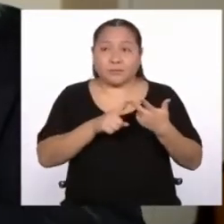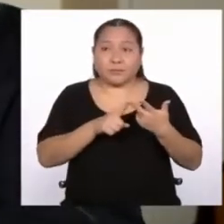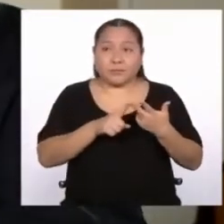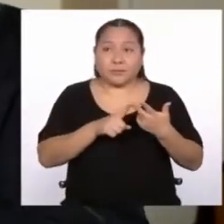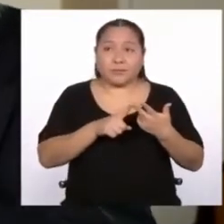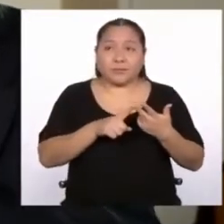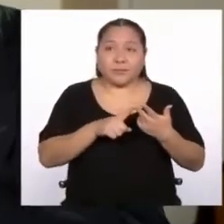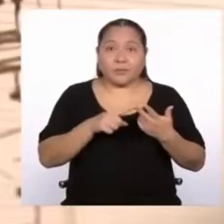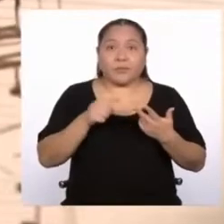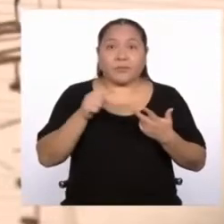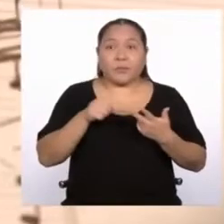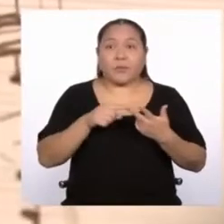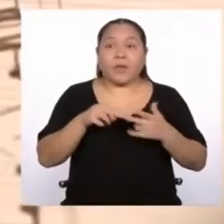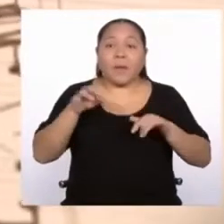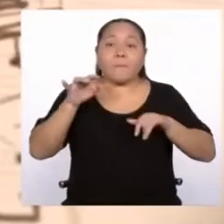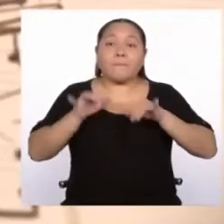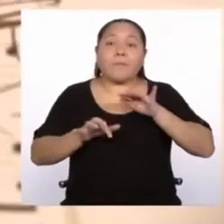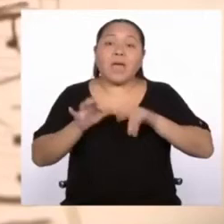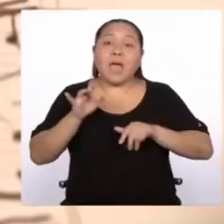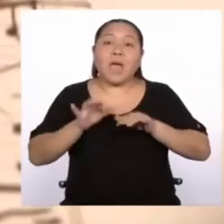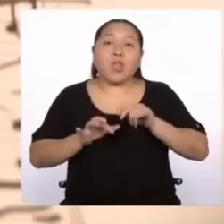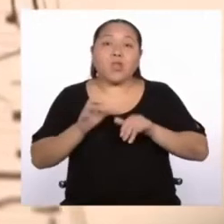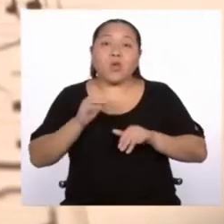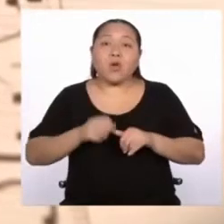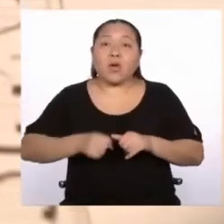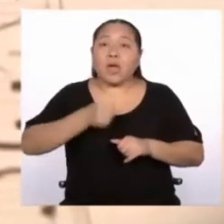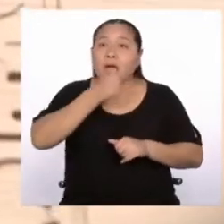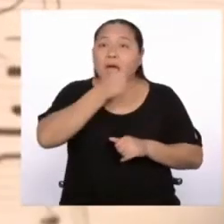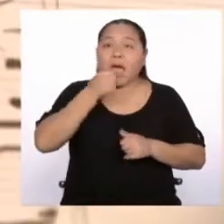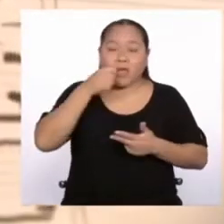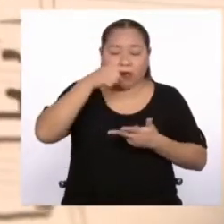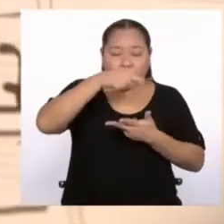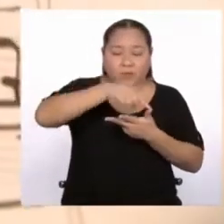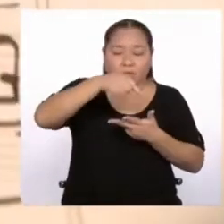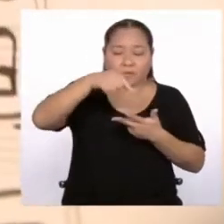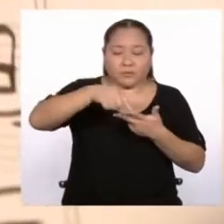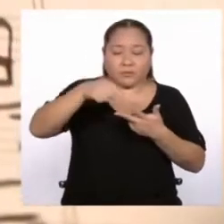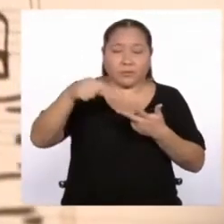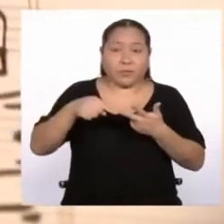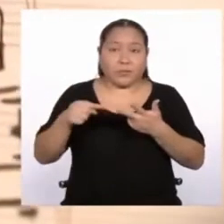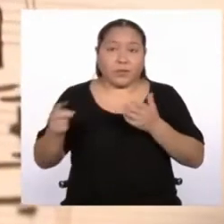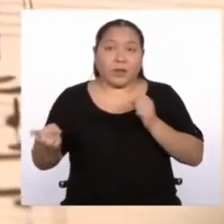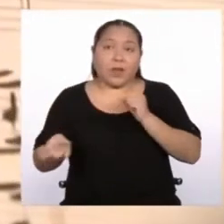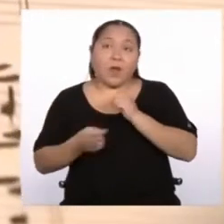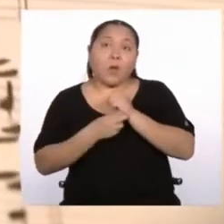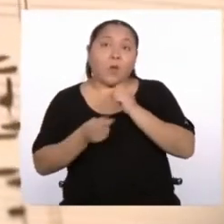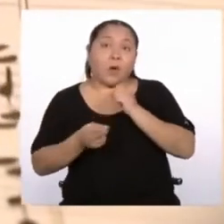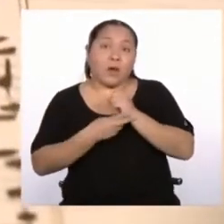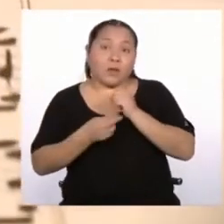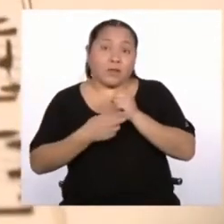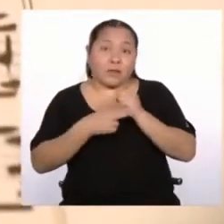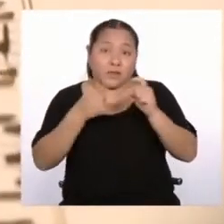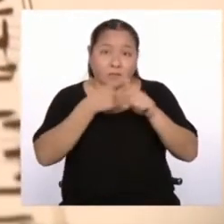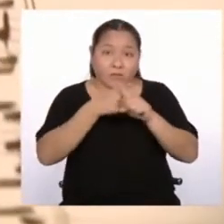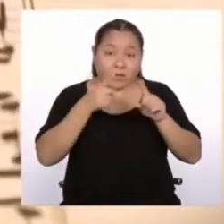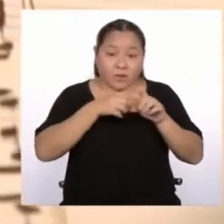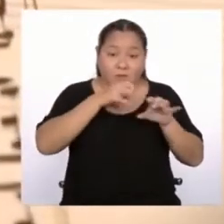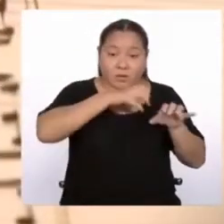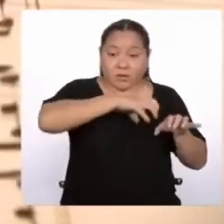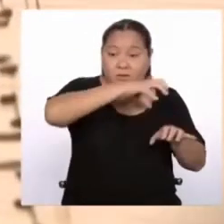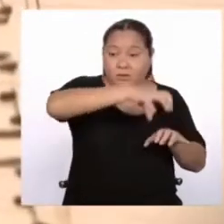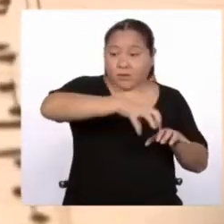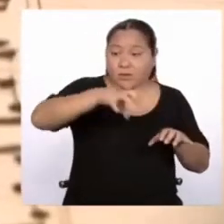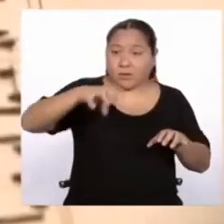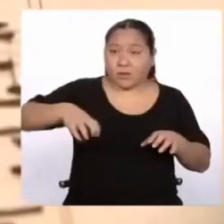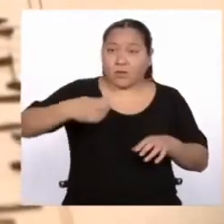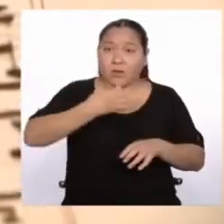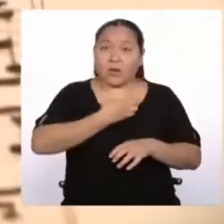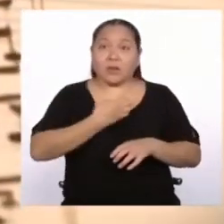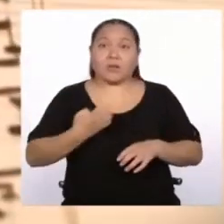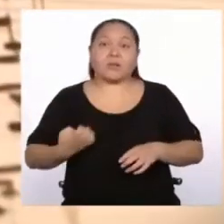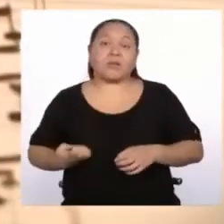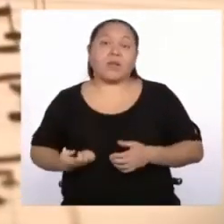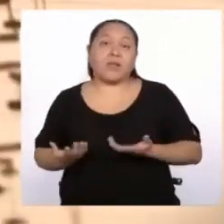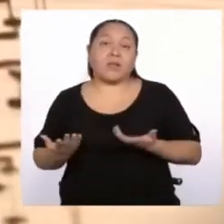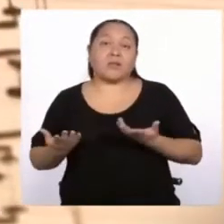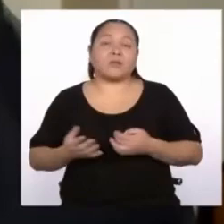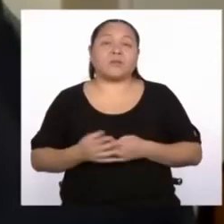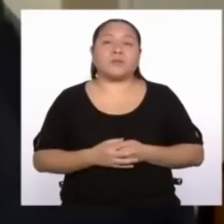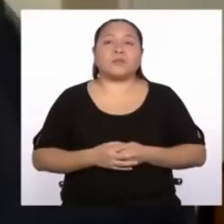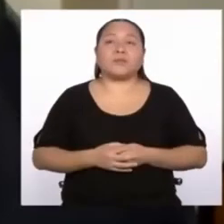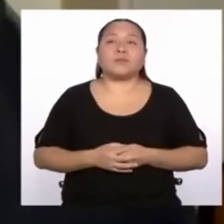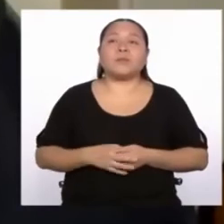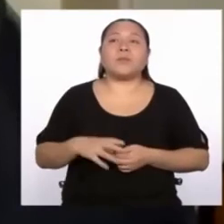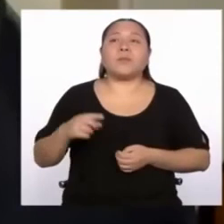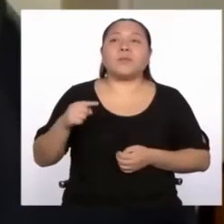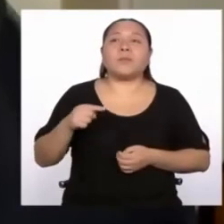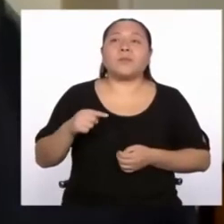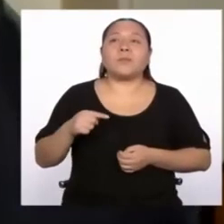la versión de piano y canto, estas tres las archivan en diferentes dependencias del Estado. Lo que posteriormente hace Benninger, Leopold